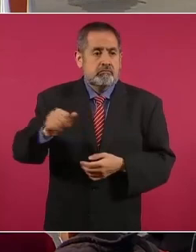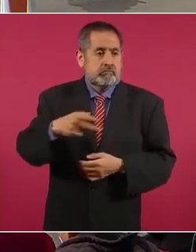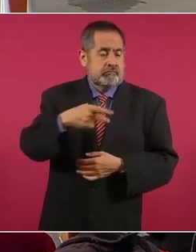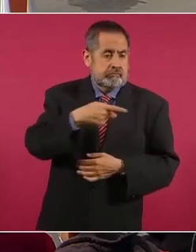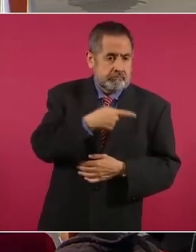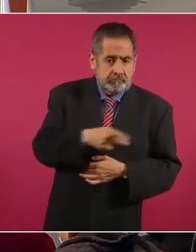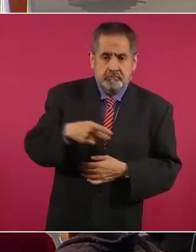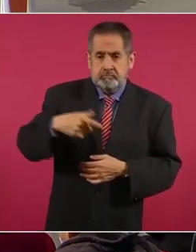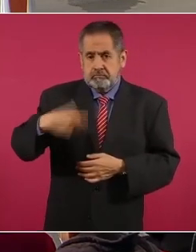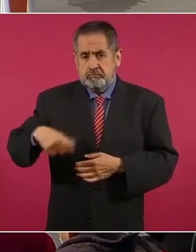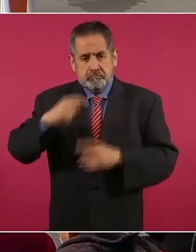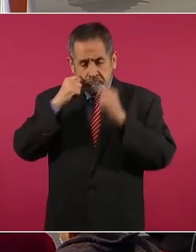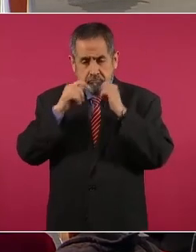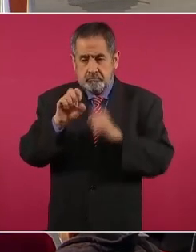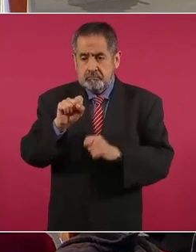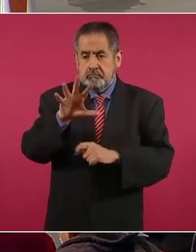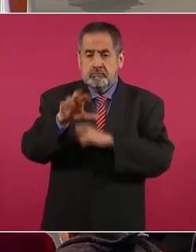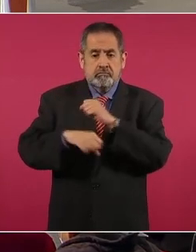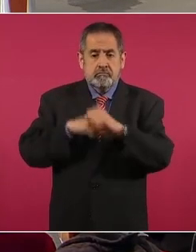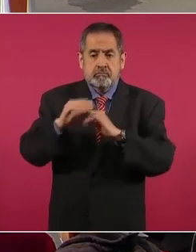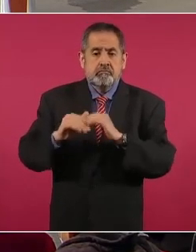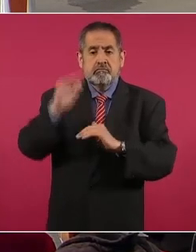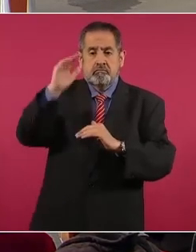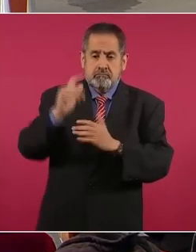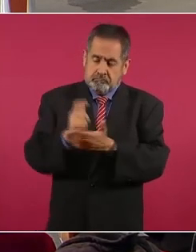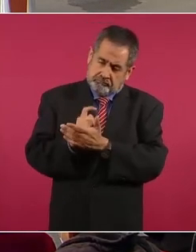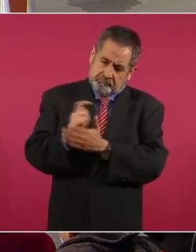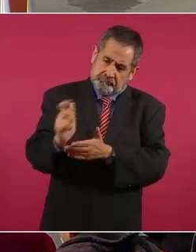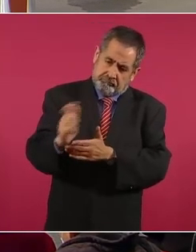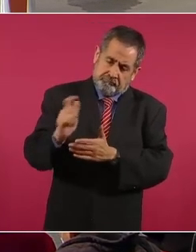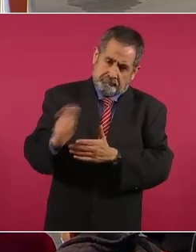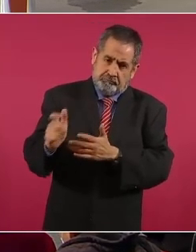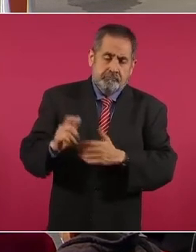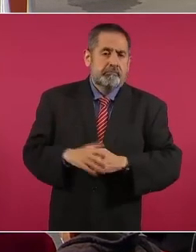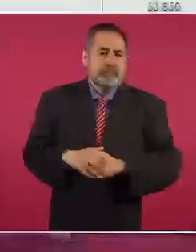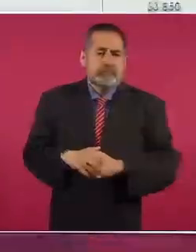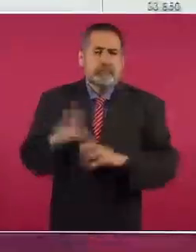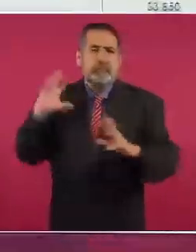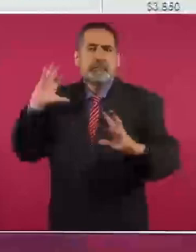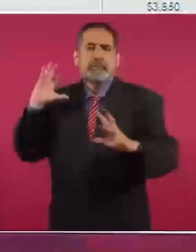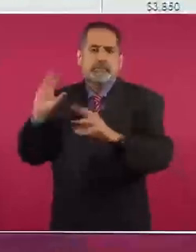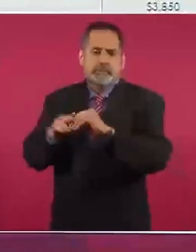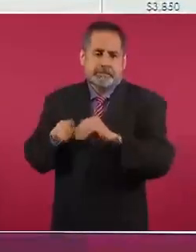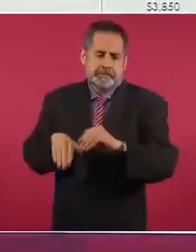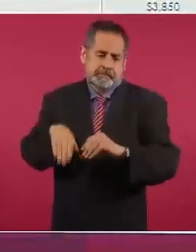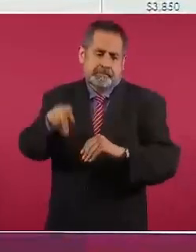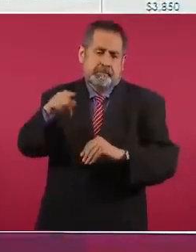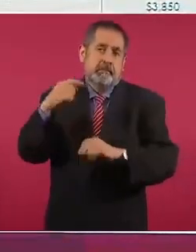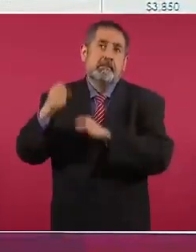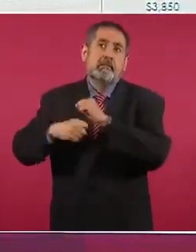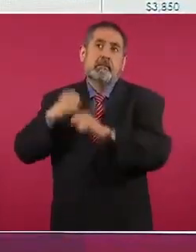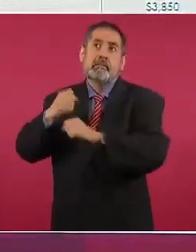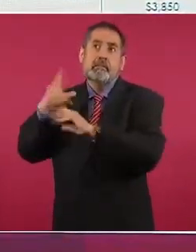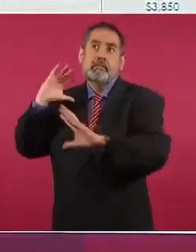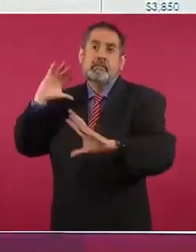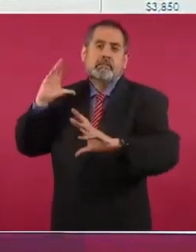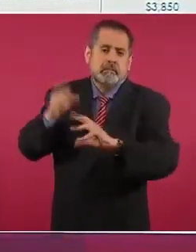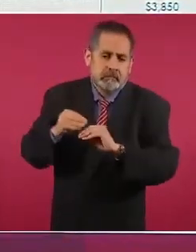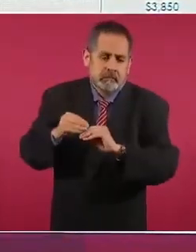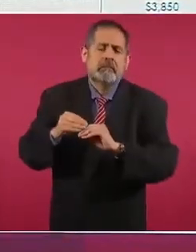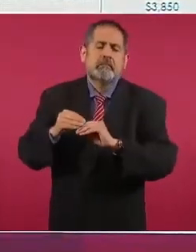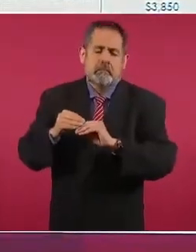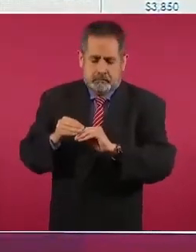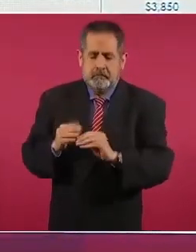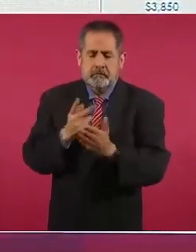después de 65 años, porque es una recompensa por lo que han hecho